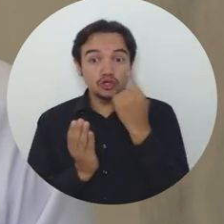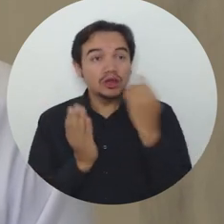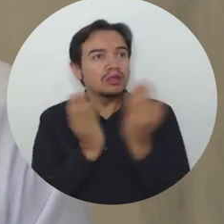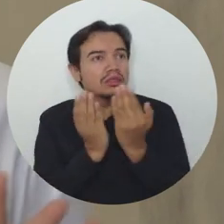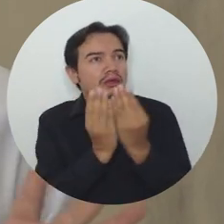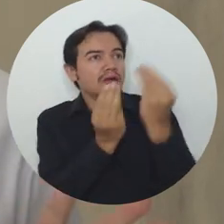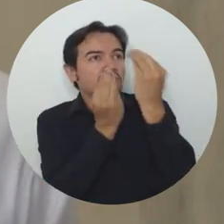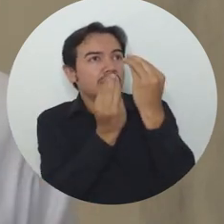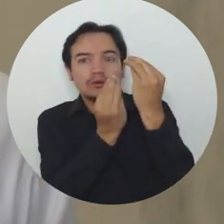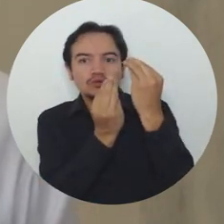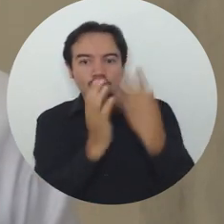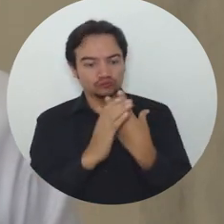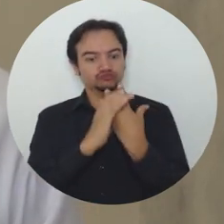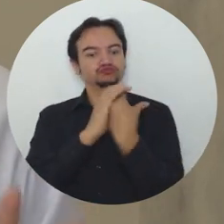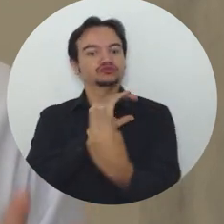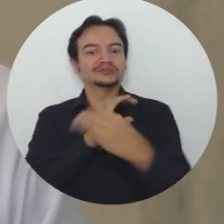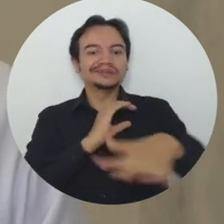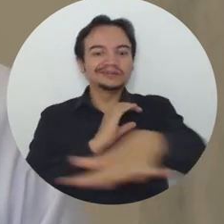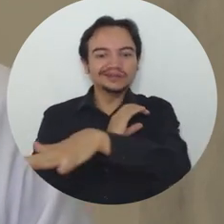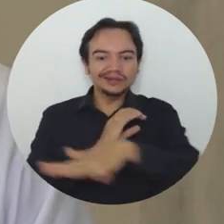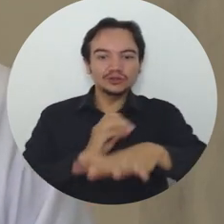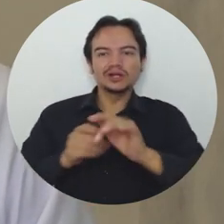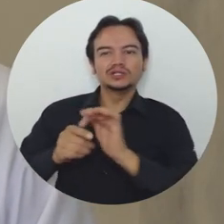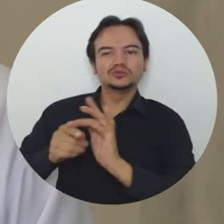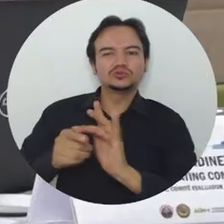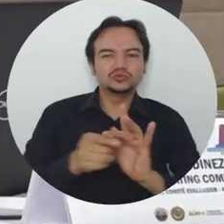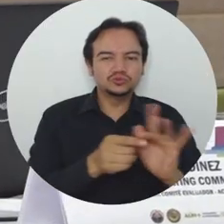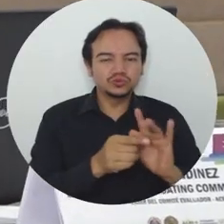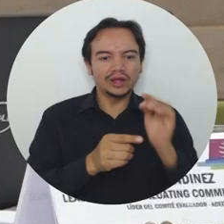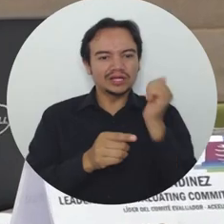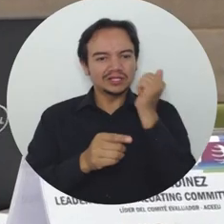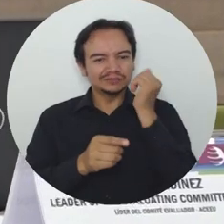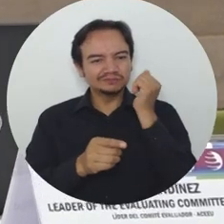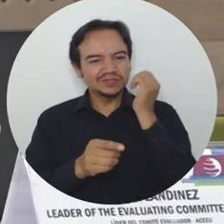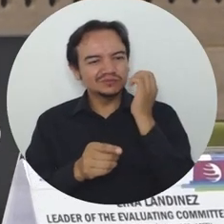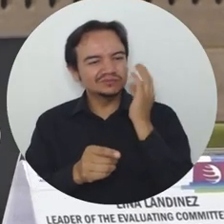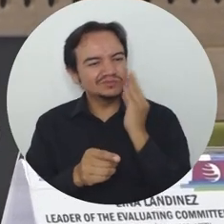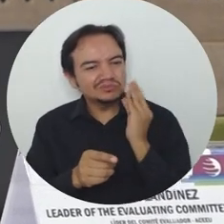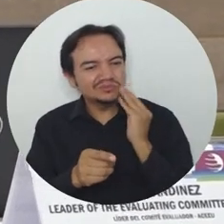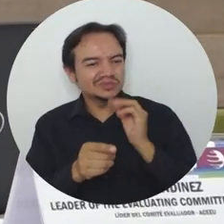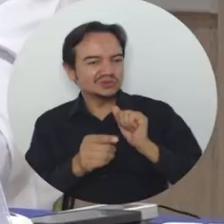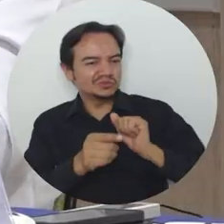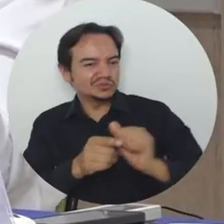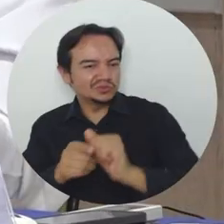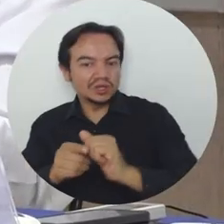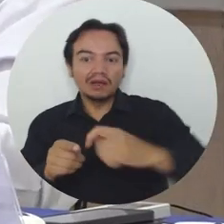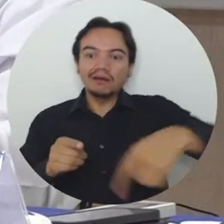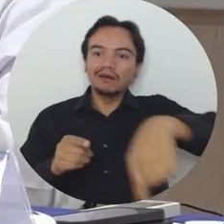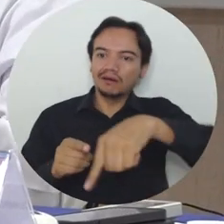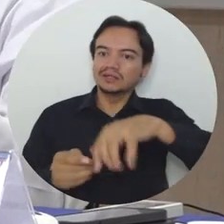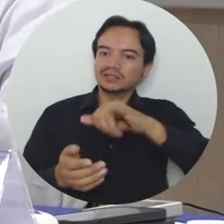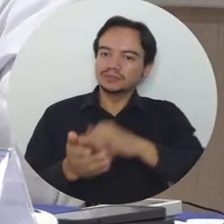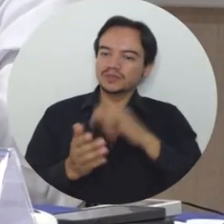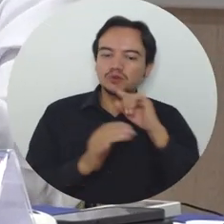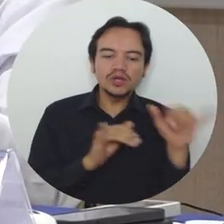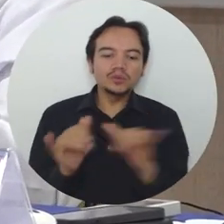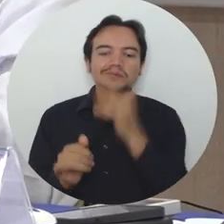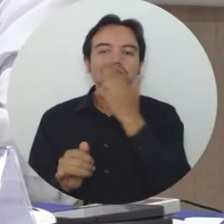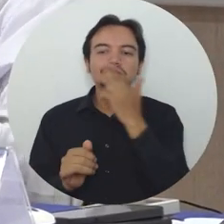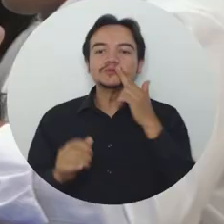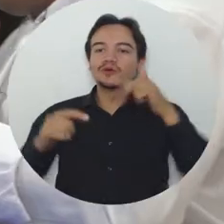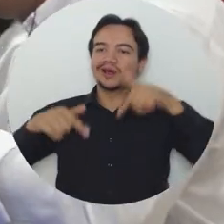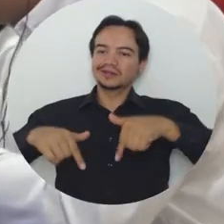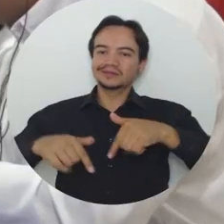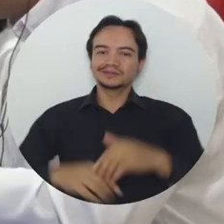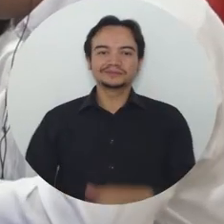estudiante no aprende solo en el salón de clases, sino que está desconfinado efectivamente y aprende en los escenarios de la comunidad. Y creo que ese es el sello del compromiso